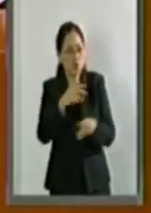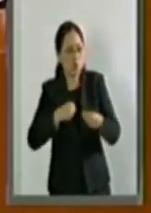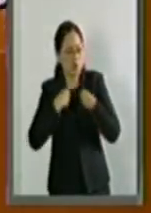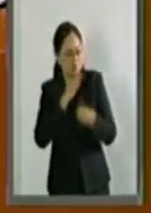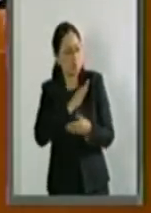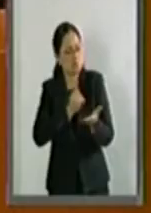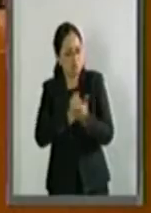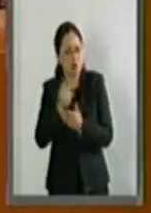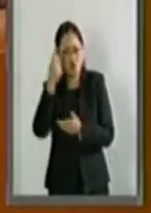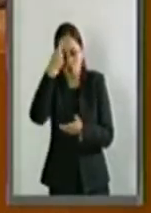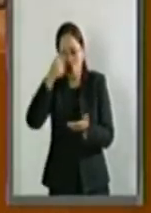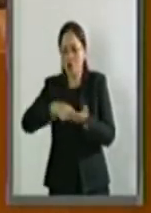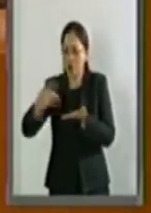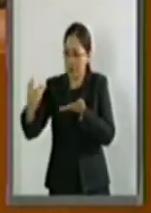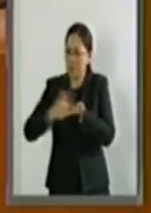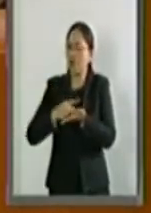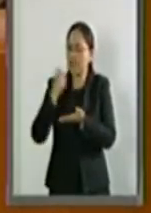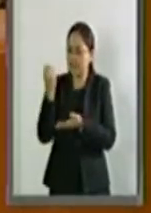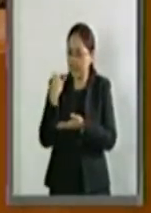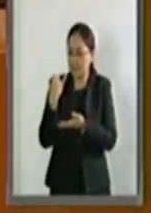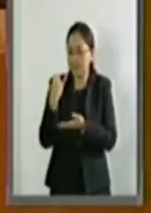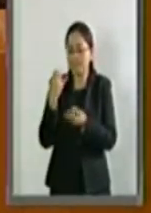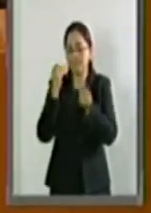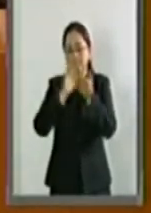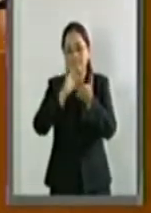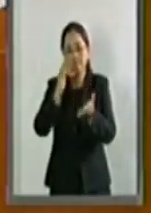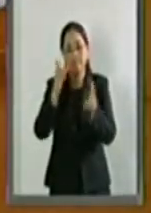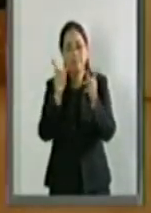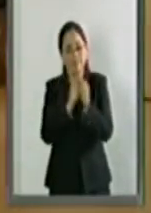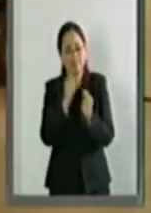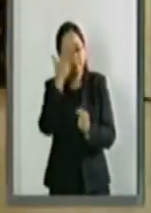sé que la van a apoyar. Muchas gracias. Es cuanto, señor Presidente.